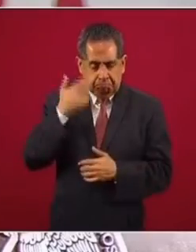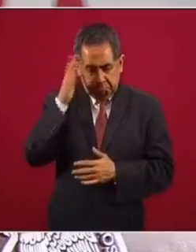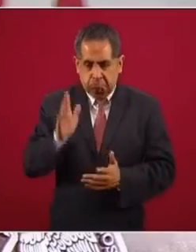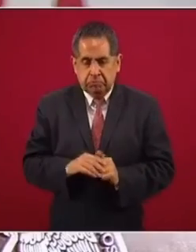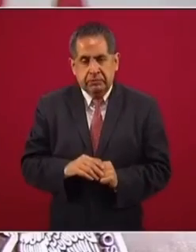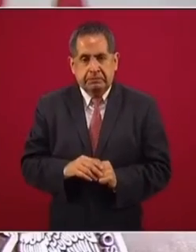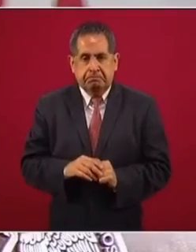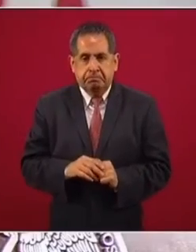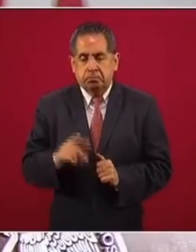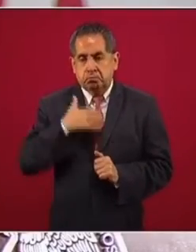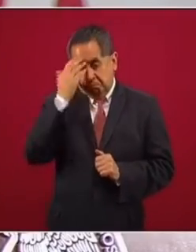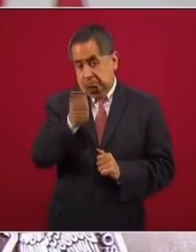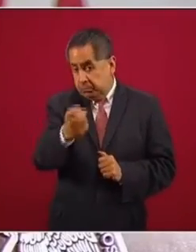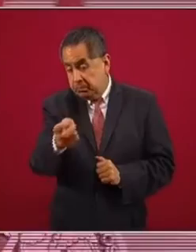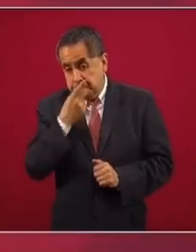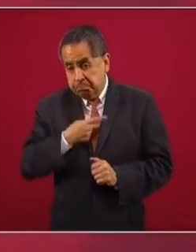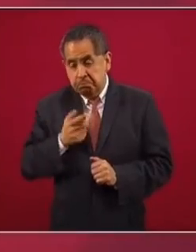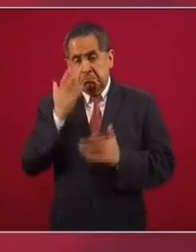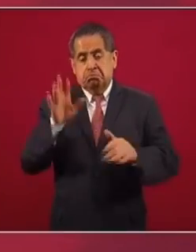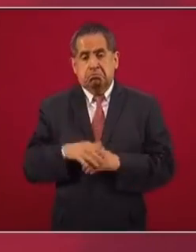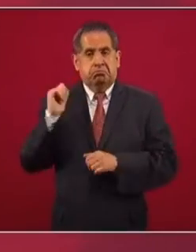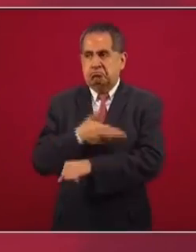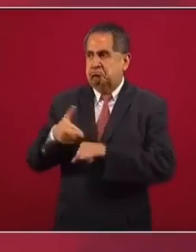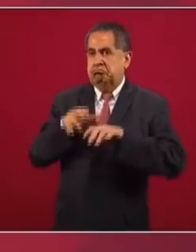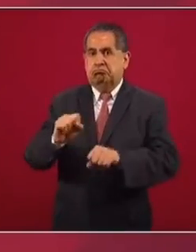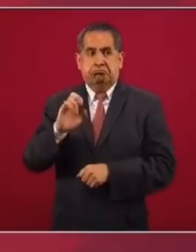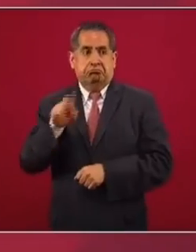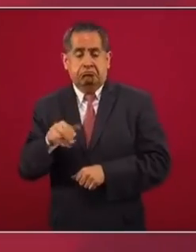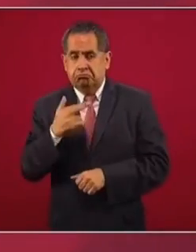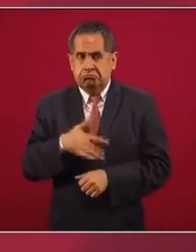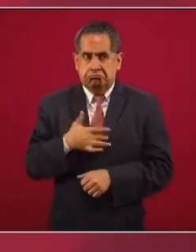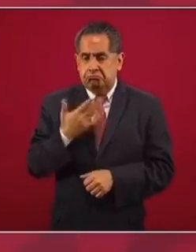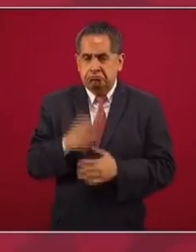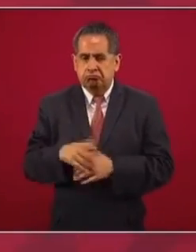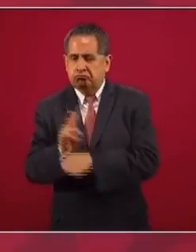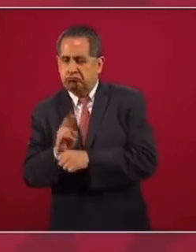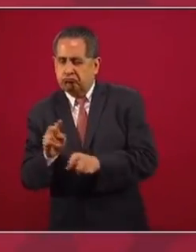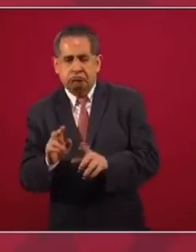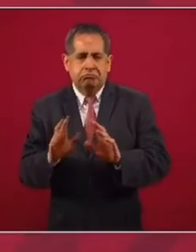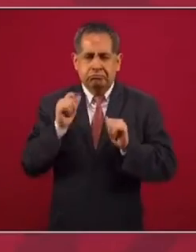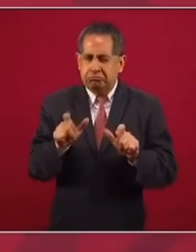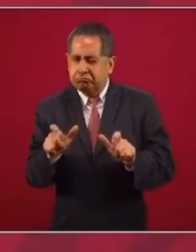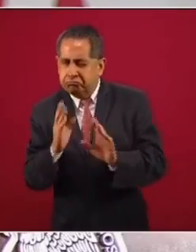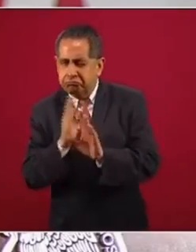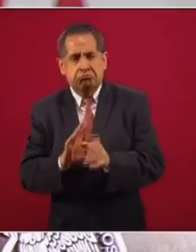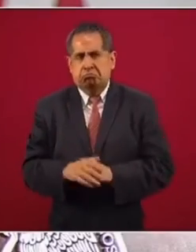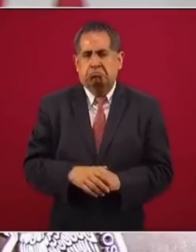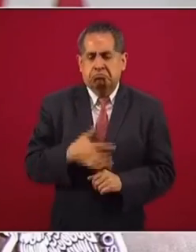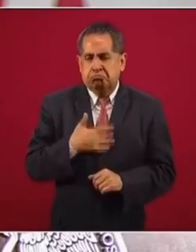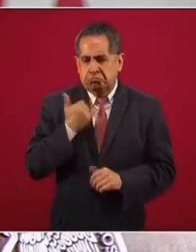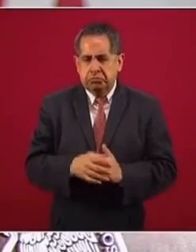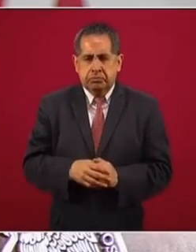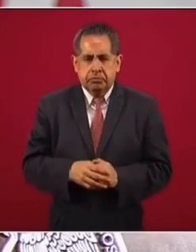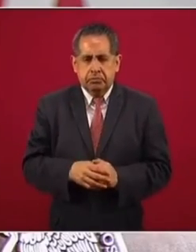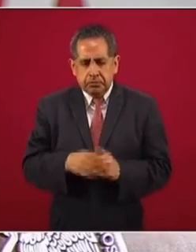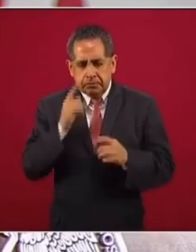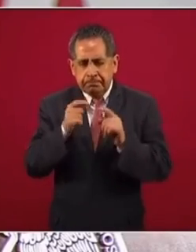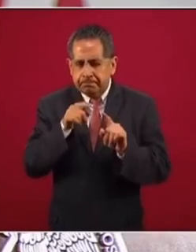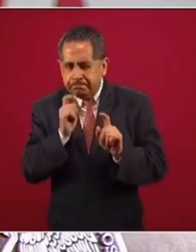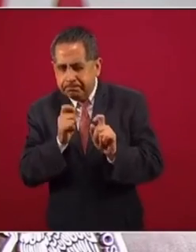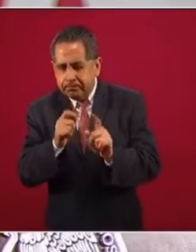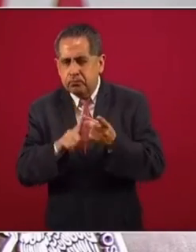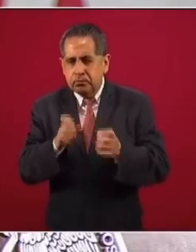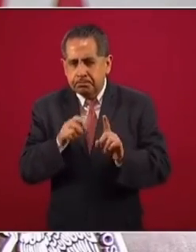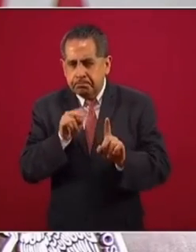conozco de ningún procedimiento de vigilancia o de seguimiento